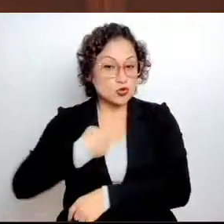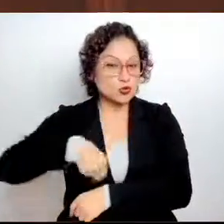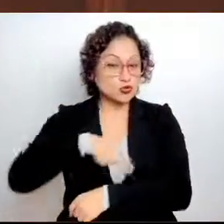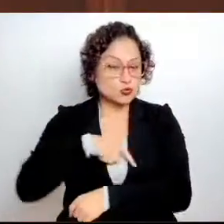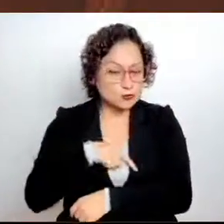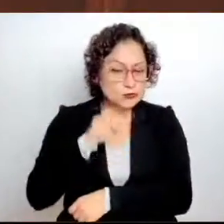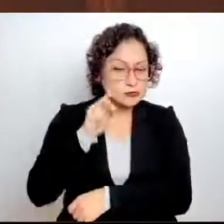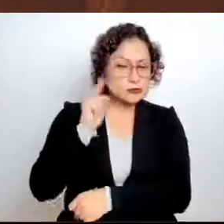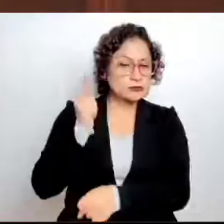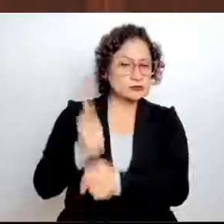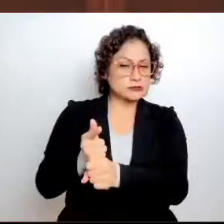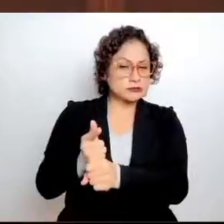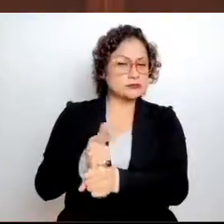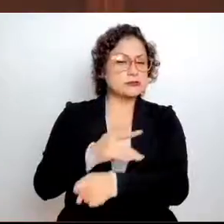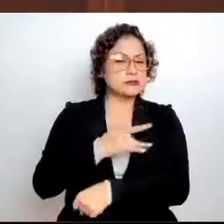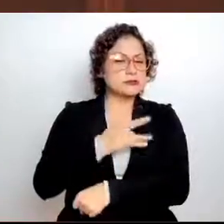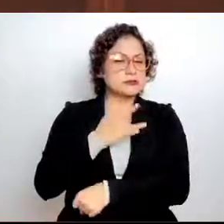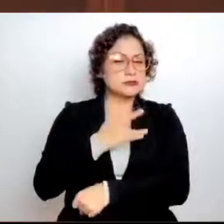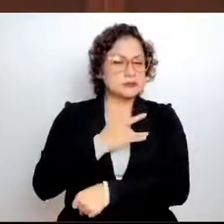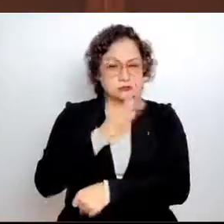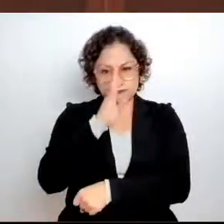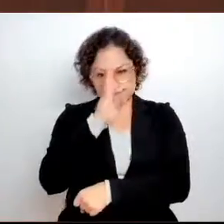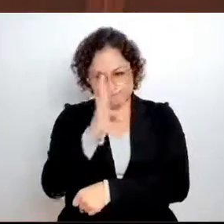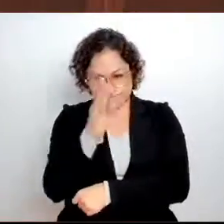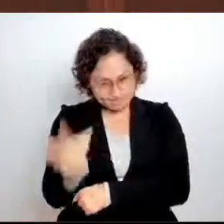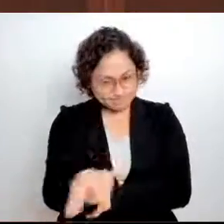la primera pregunta es